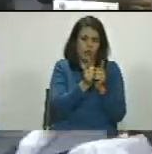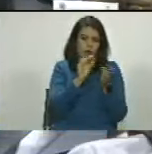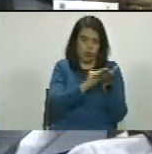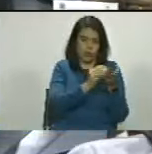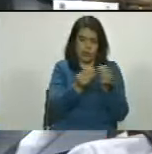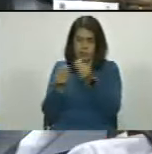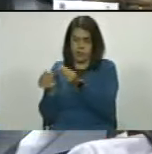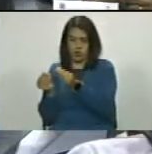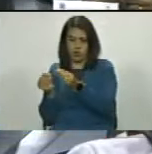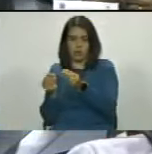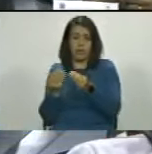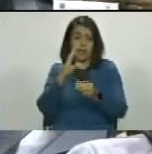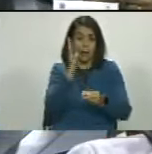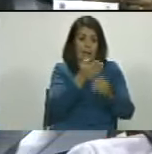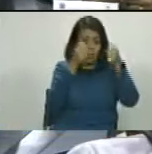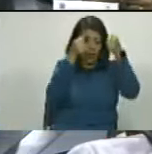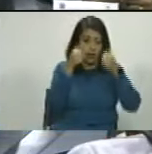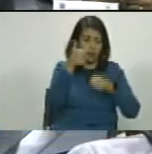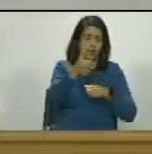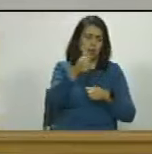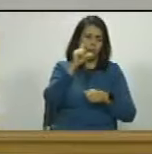el dinero que se robaron